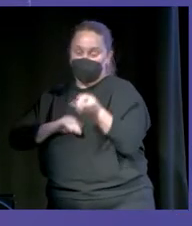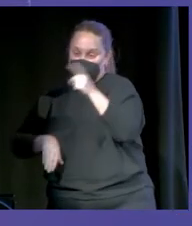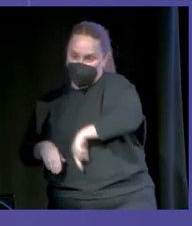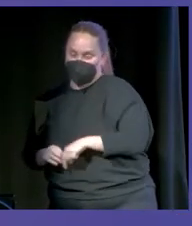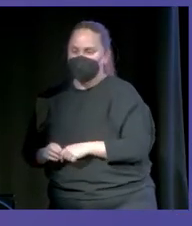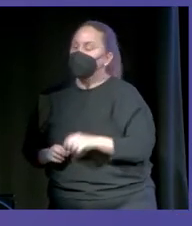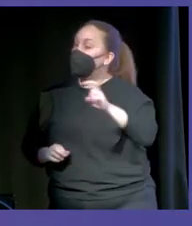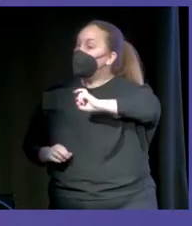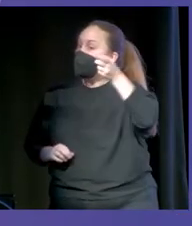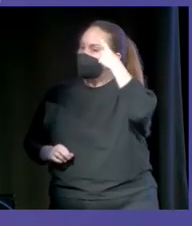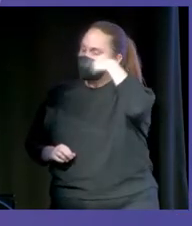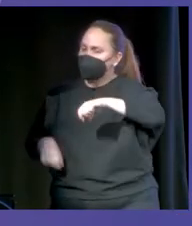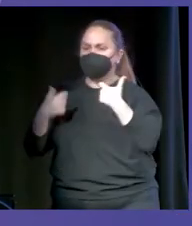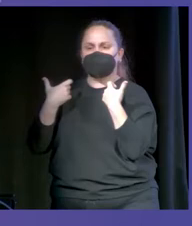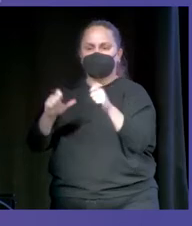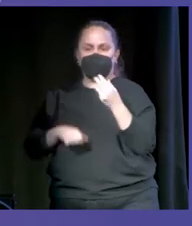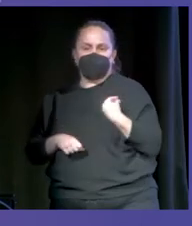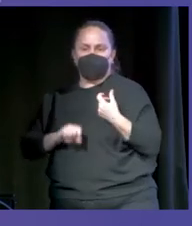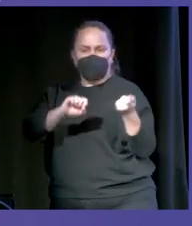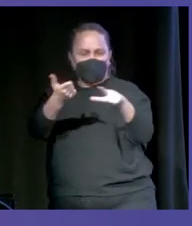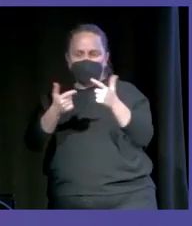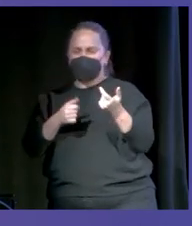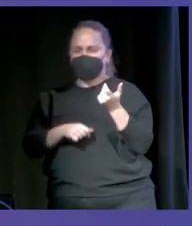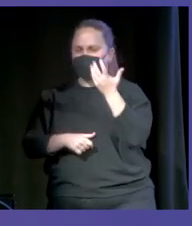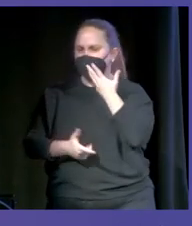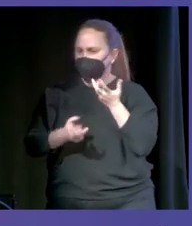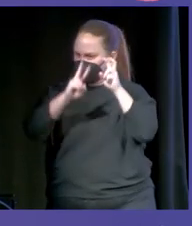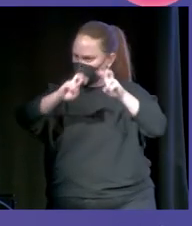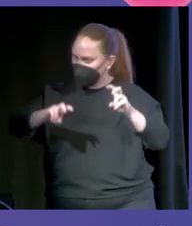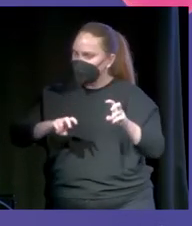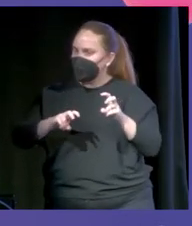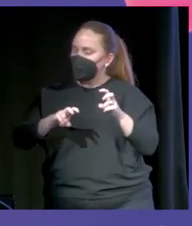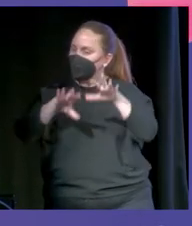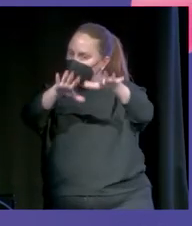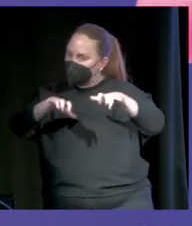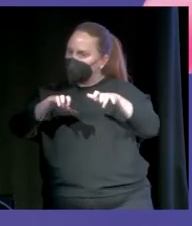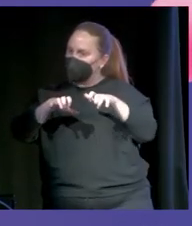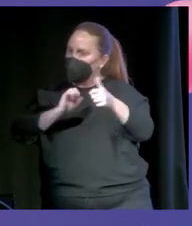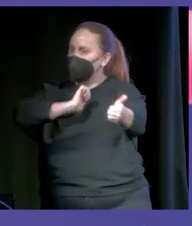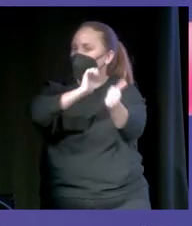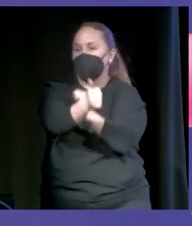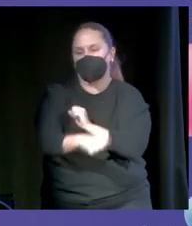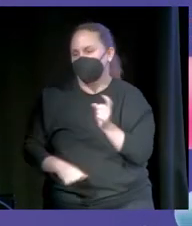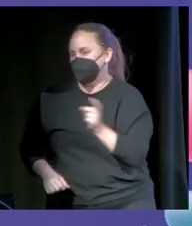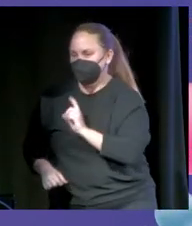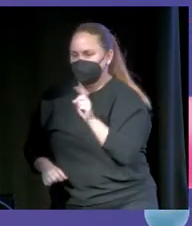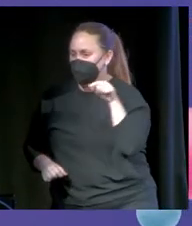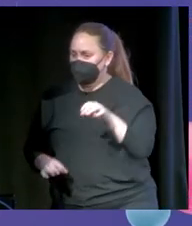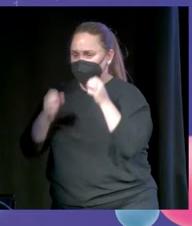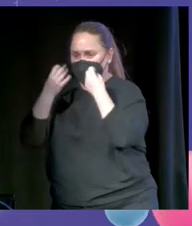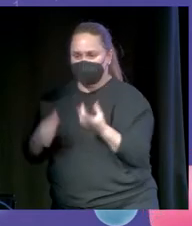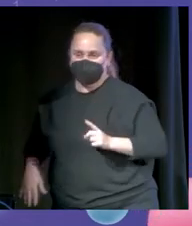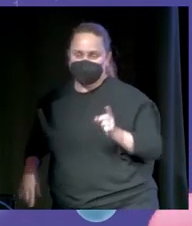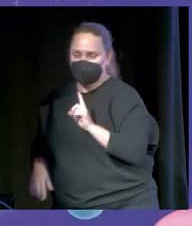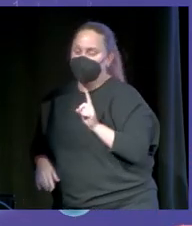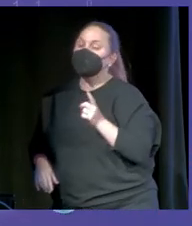cuentas de tu sector y déjate influenciar por ellas. Aprende de ellas, pero no copies. Copiar no suele salir bien. E importante